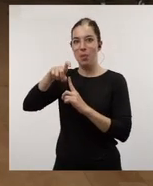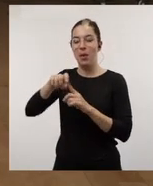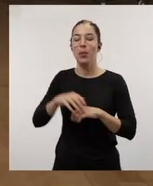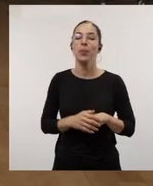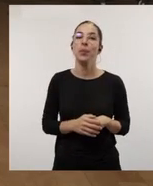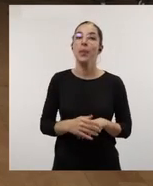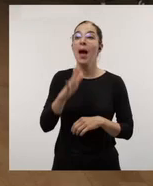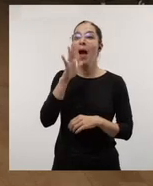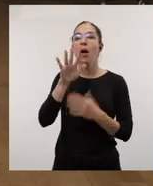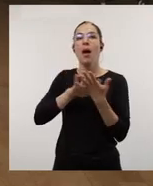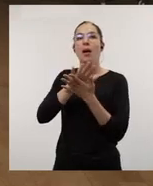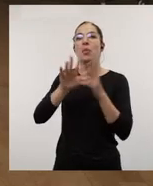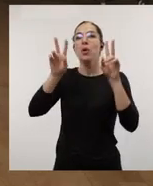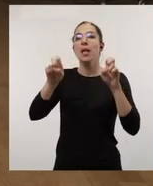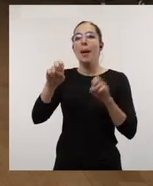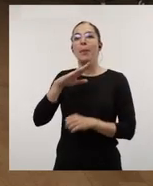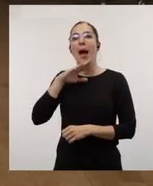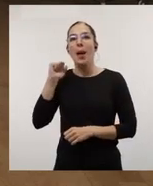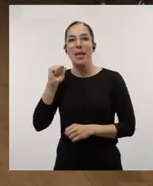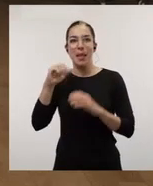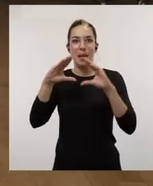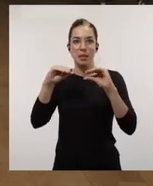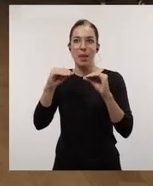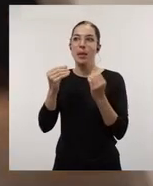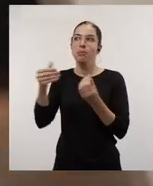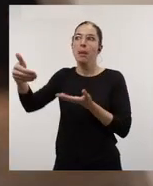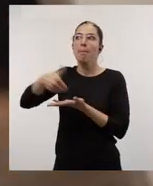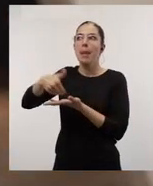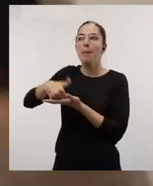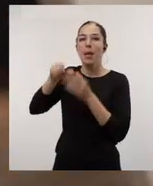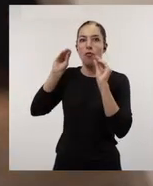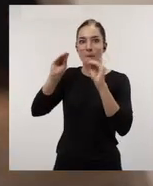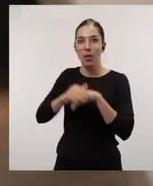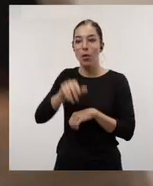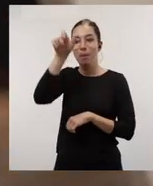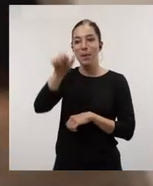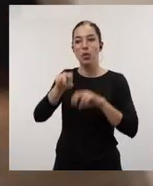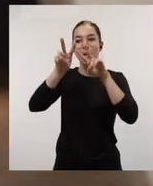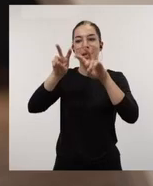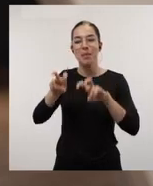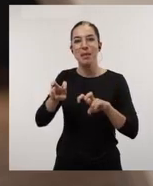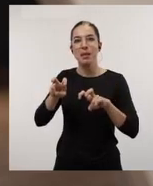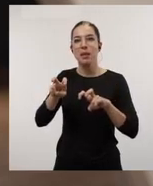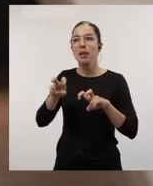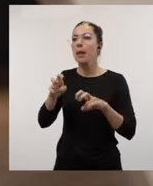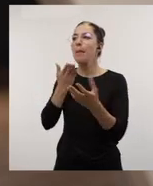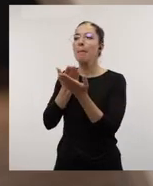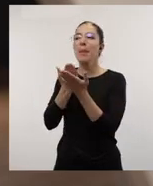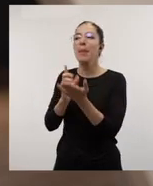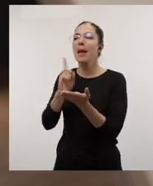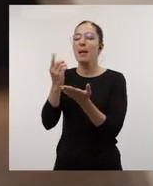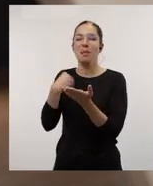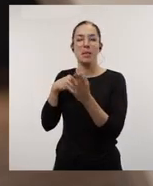de la demanda de formación en habilidades blandas, en soft skills. Los investigadores, sobre todo, ¿qué es lo que